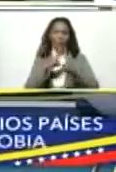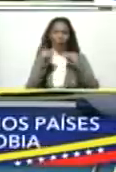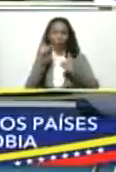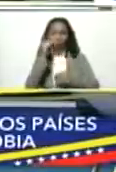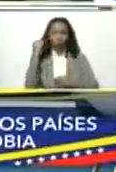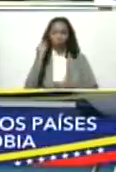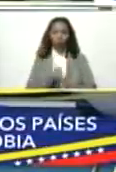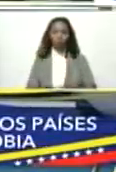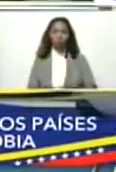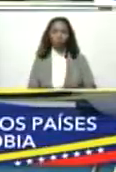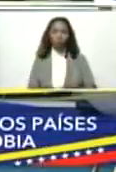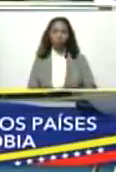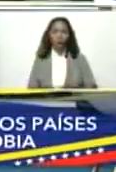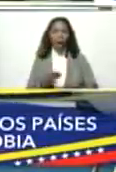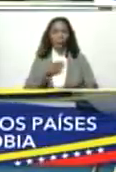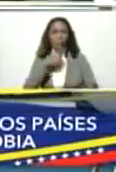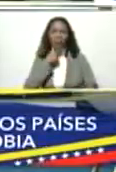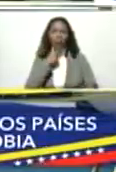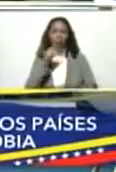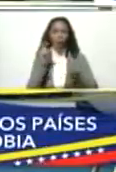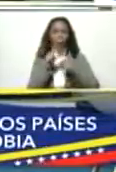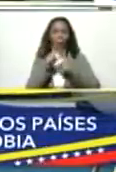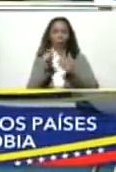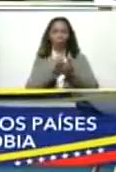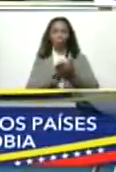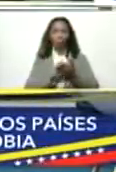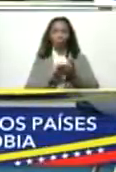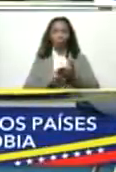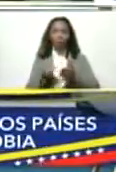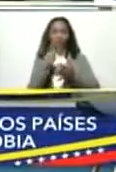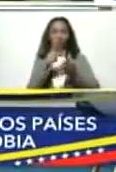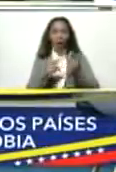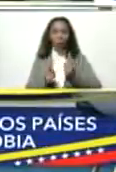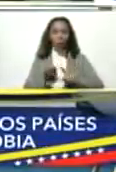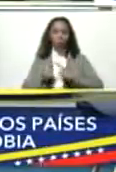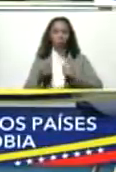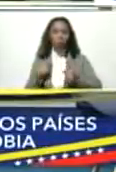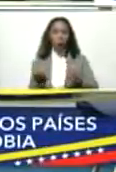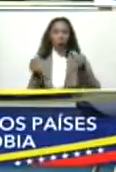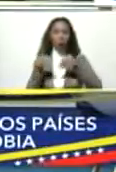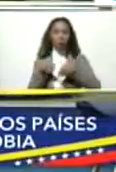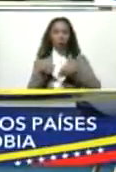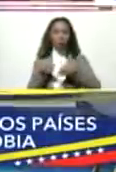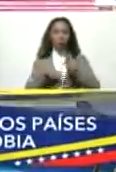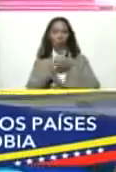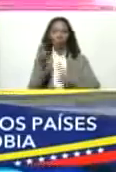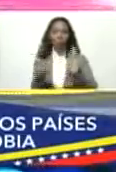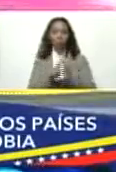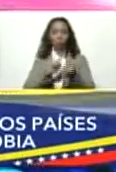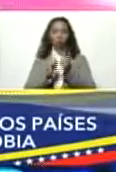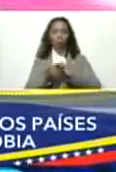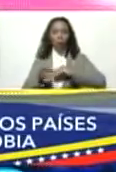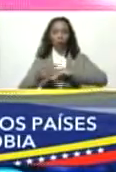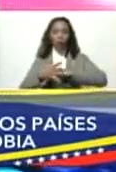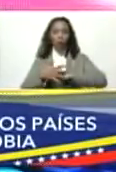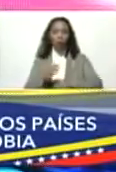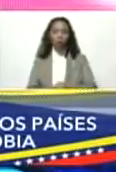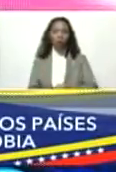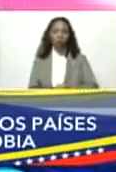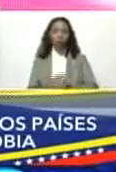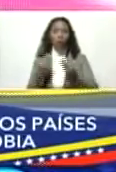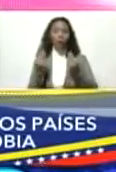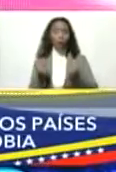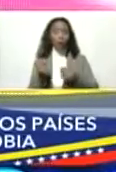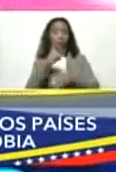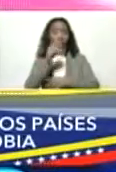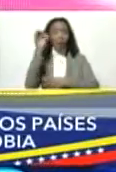para todas me gustaron mucho las palabras tomé nota de varias cosas estoy de acuerdo totalmente con los cambios tecnológicos con la economía